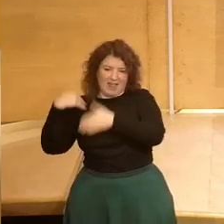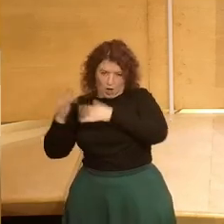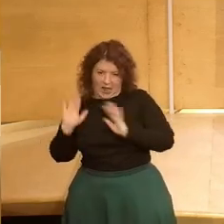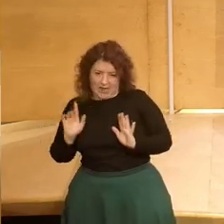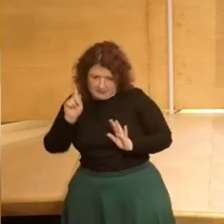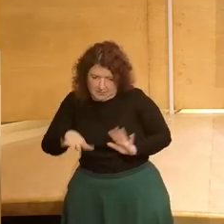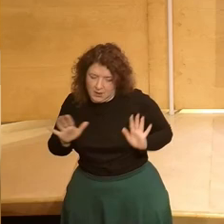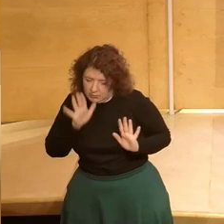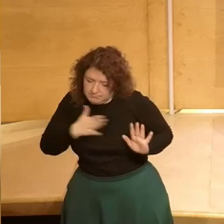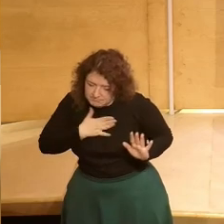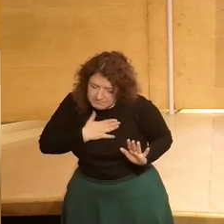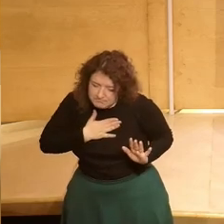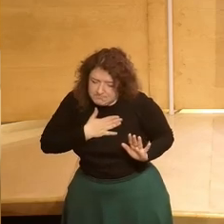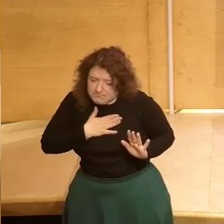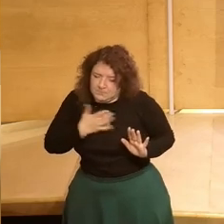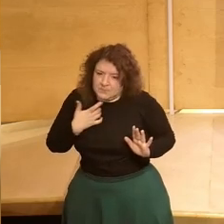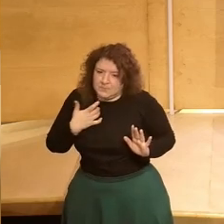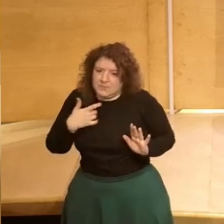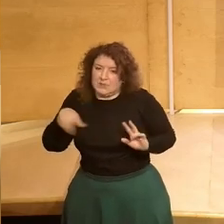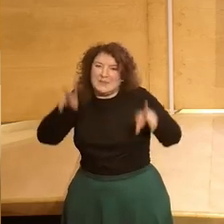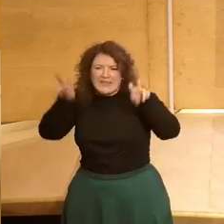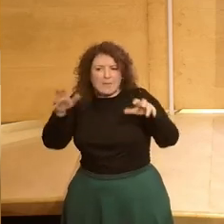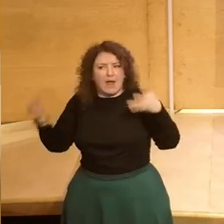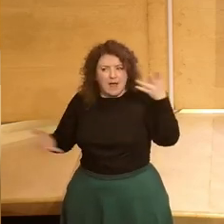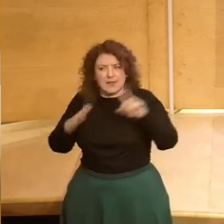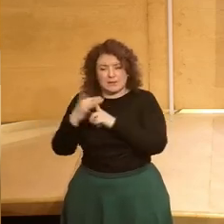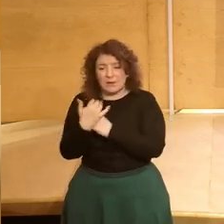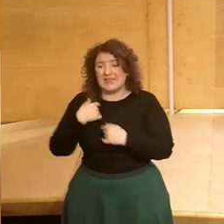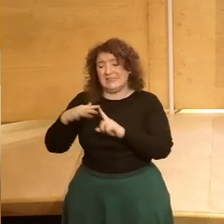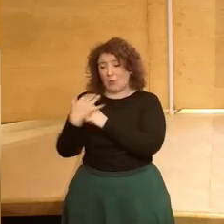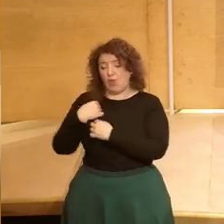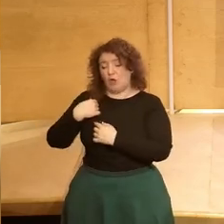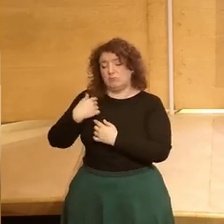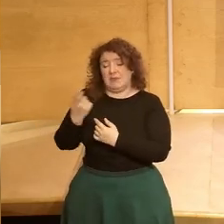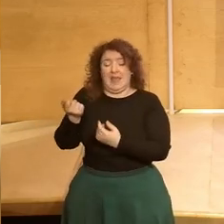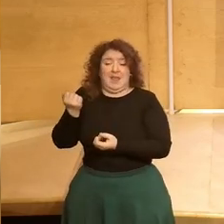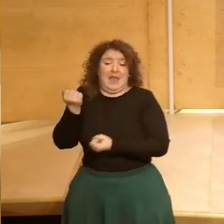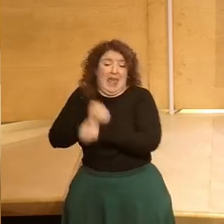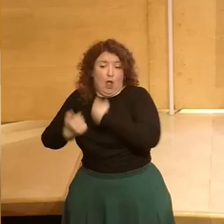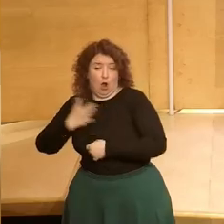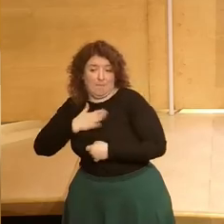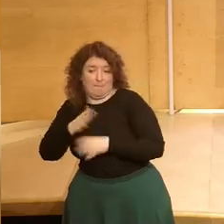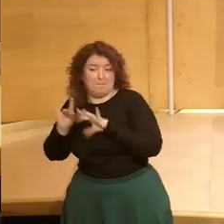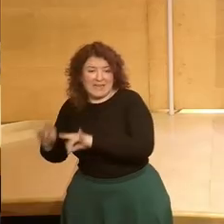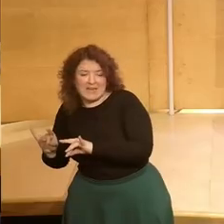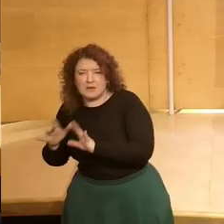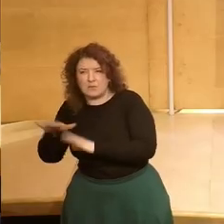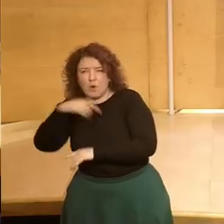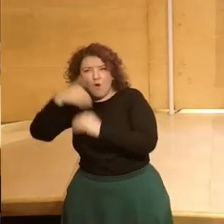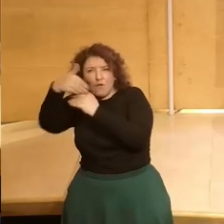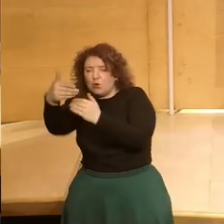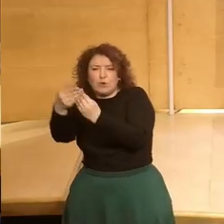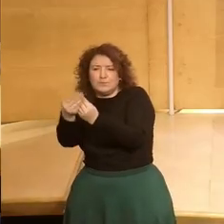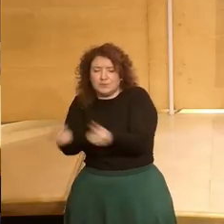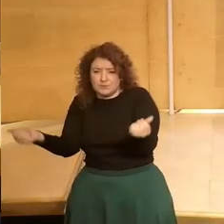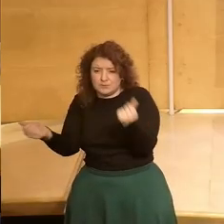que plantean por tanto para mí ese es el tema en el que estamos de cómo las condiciones materiales de la gente aboca esa percepción de que no hay futuro si os fijáis